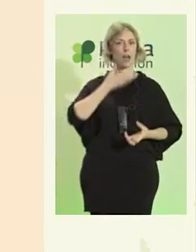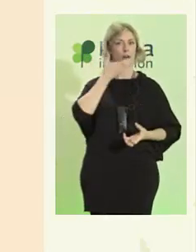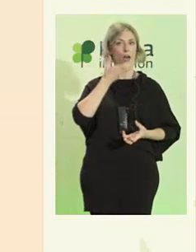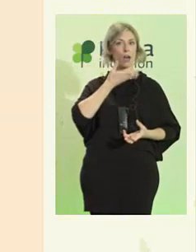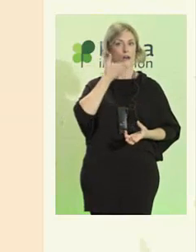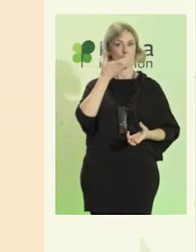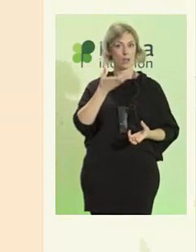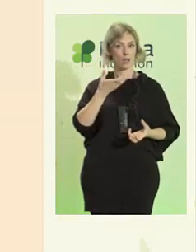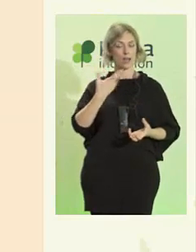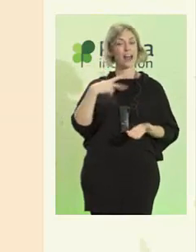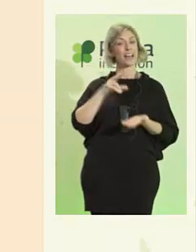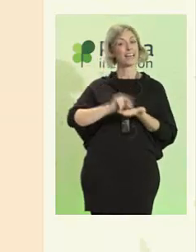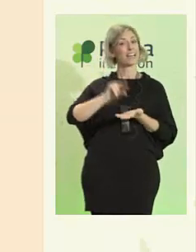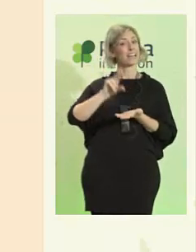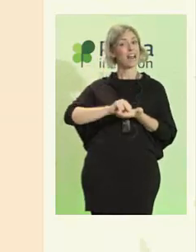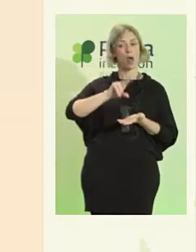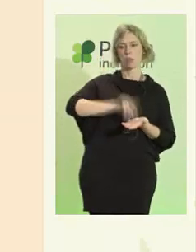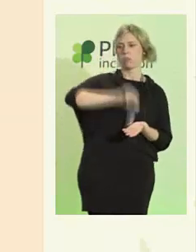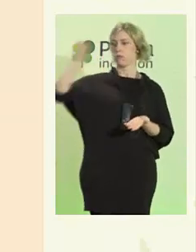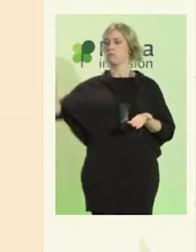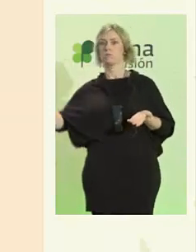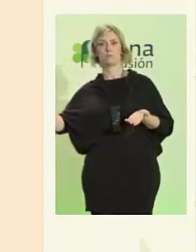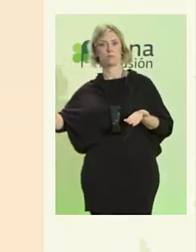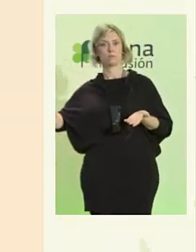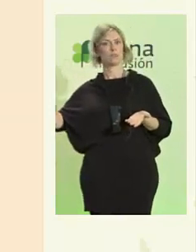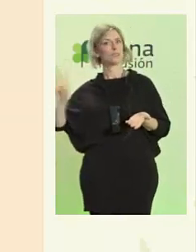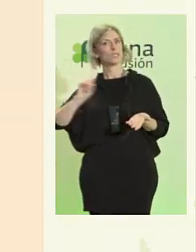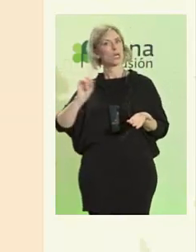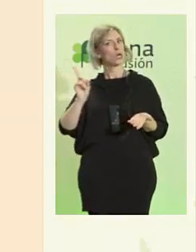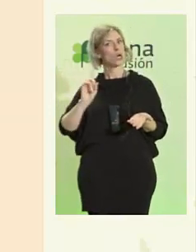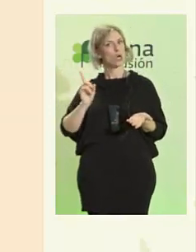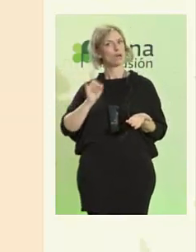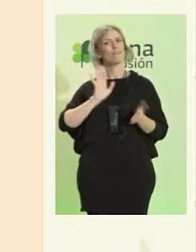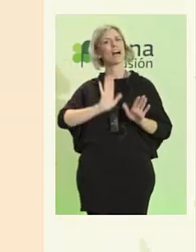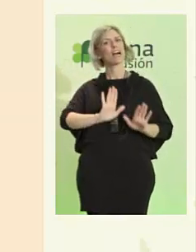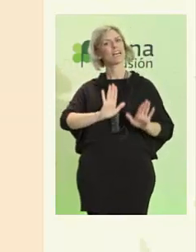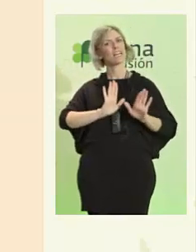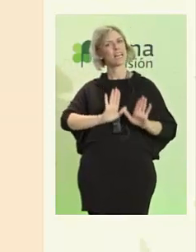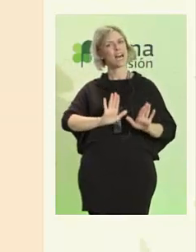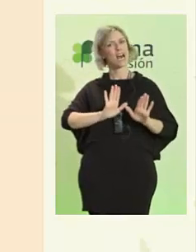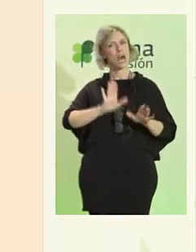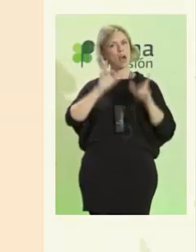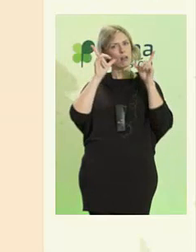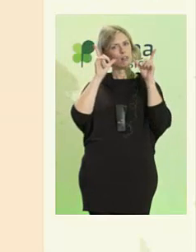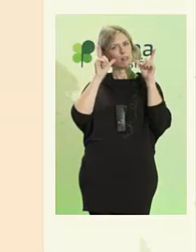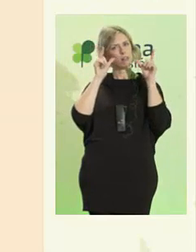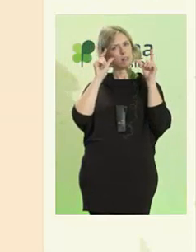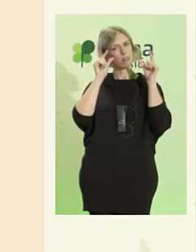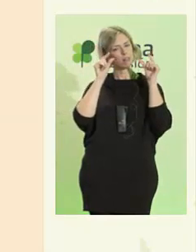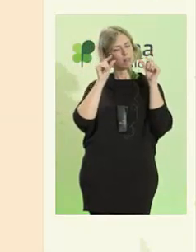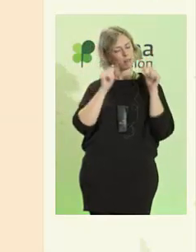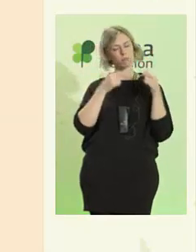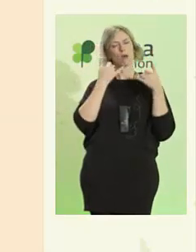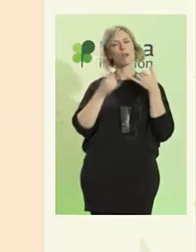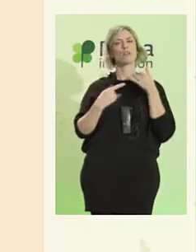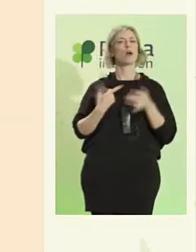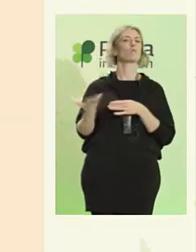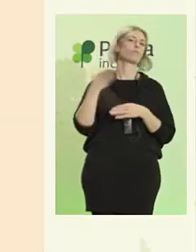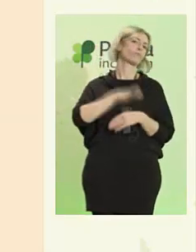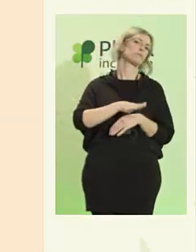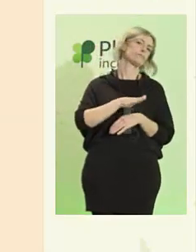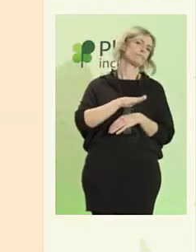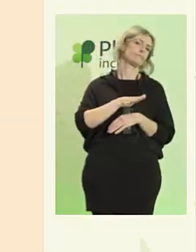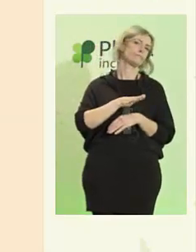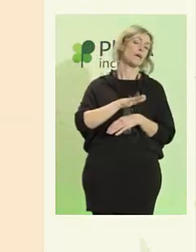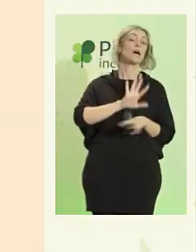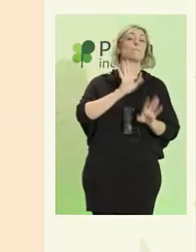la rana no va a saltar del agua, se va a ir quedando dormidita y acaba muriéndose. Mientras que si